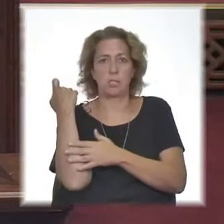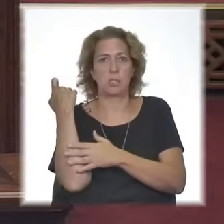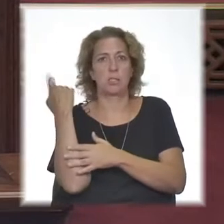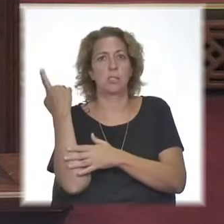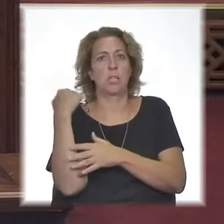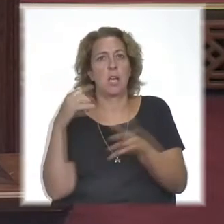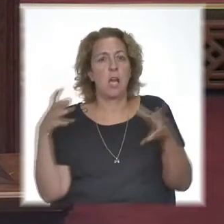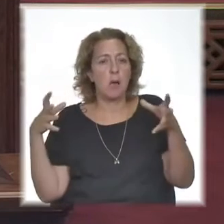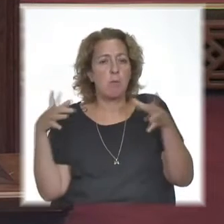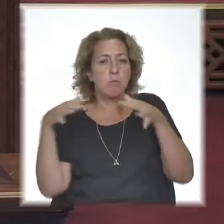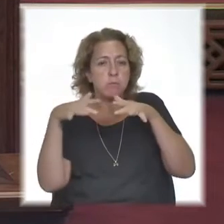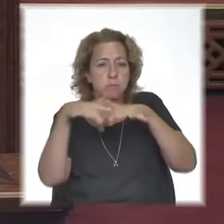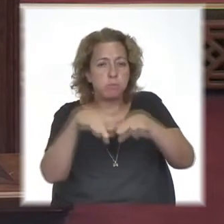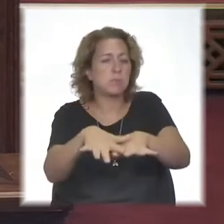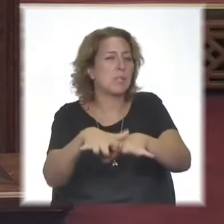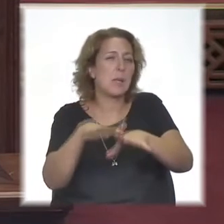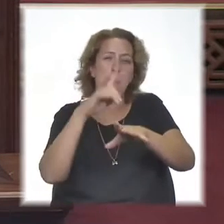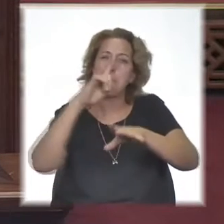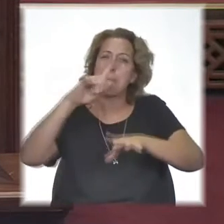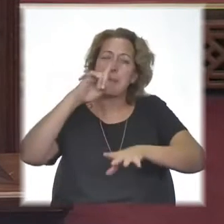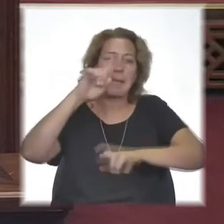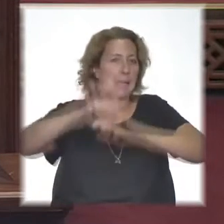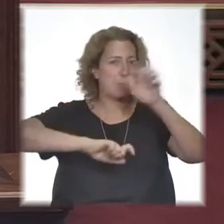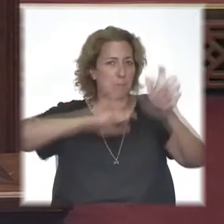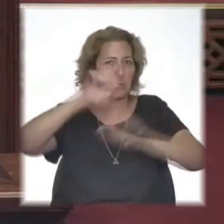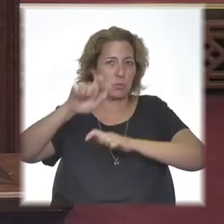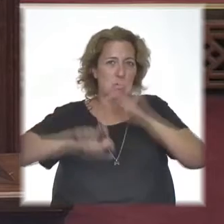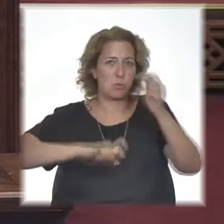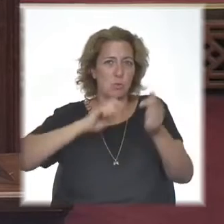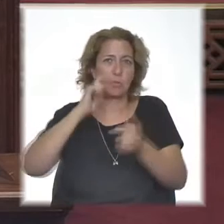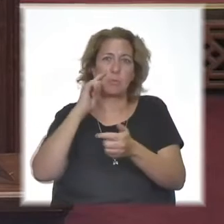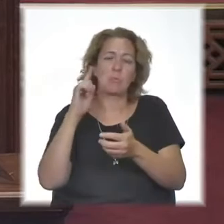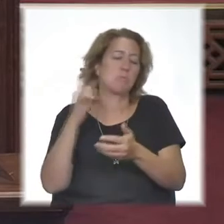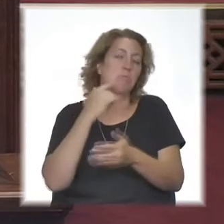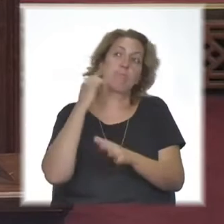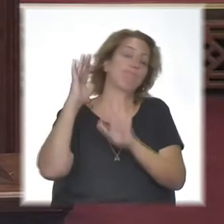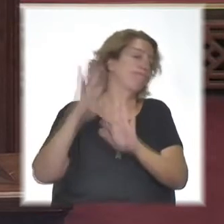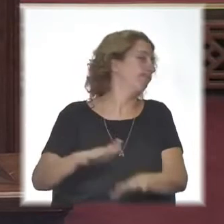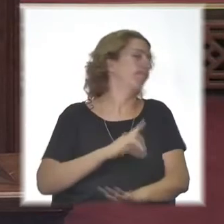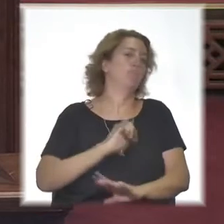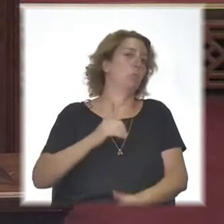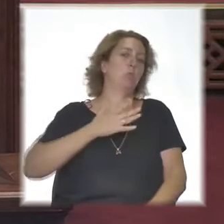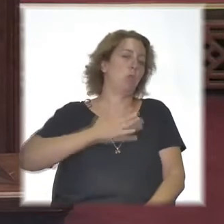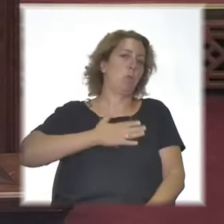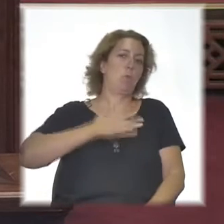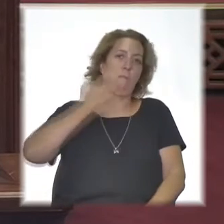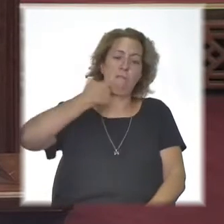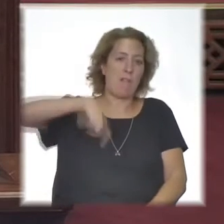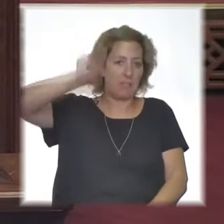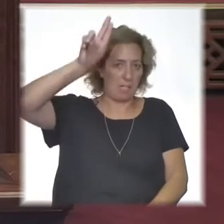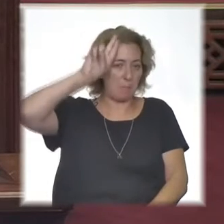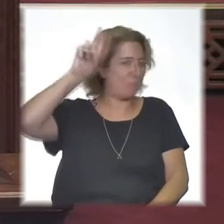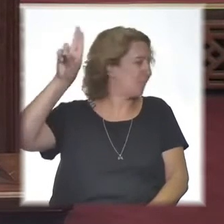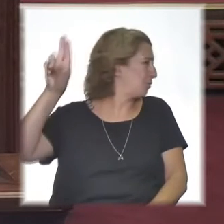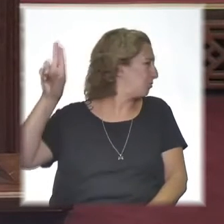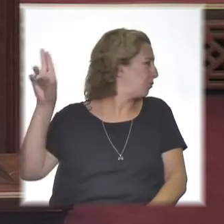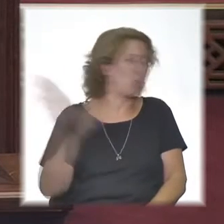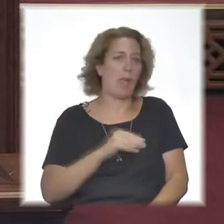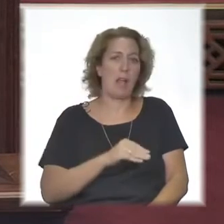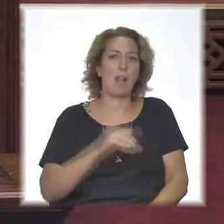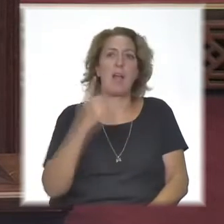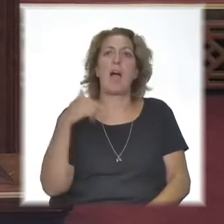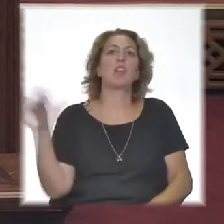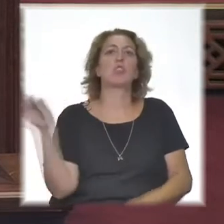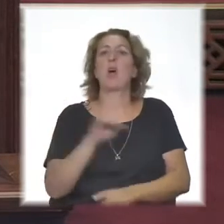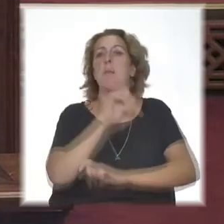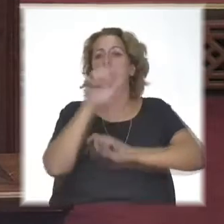La aglomeración de miles de personas realmente manifiesta mi máximo repudio a ese hecho, una falta de respeto total a todos quienes